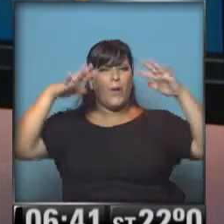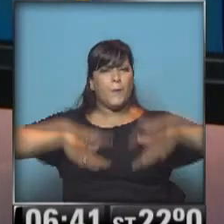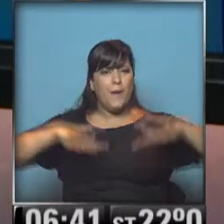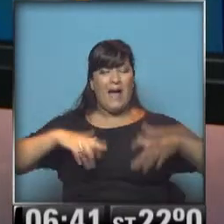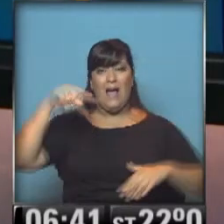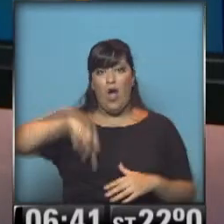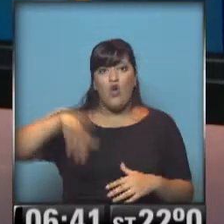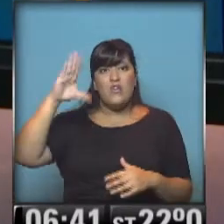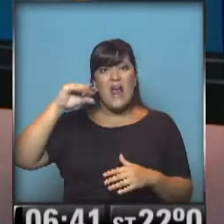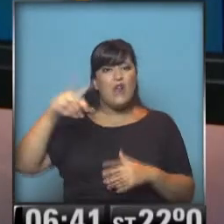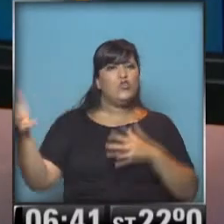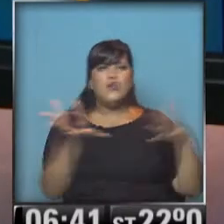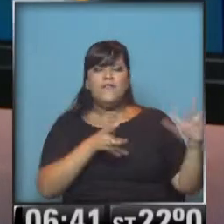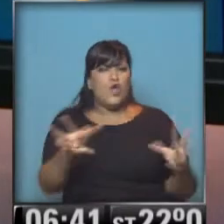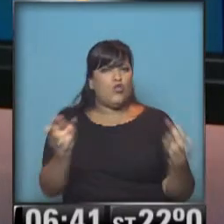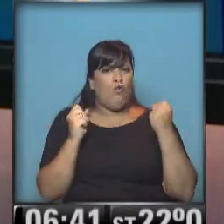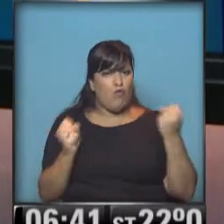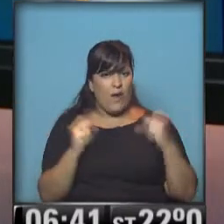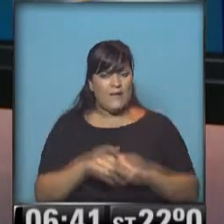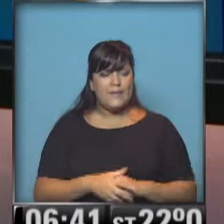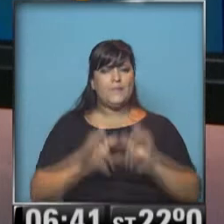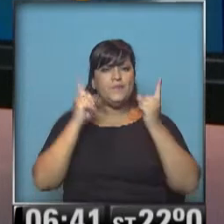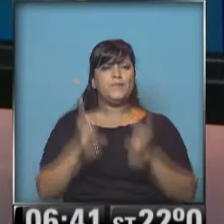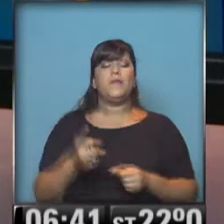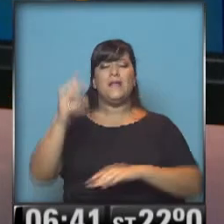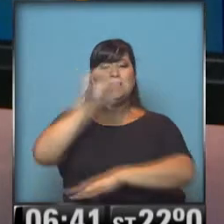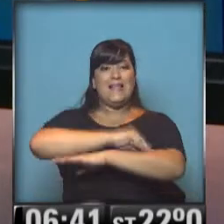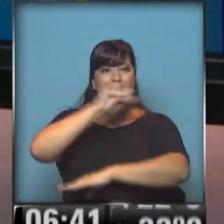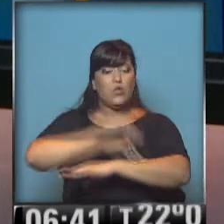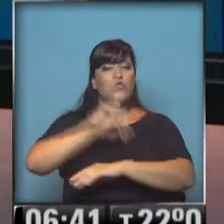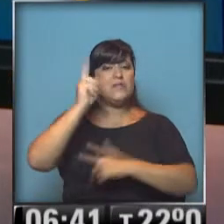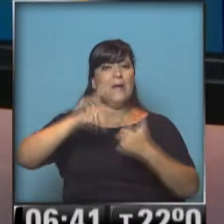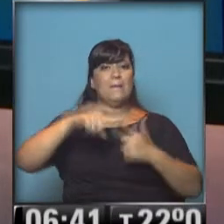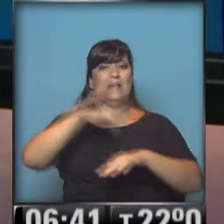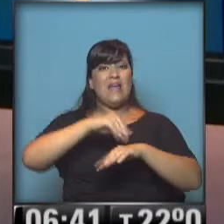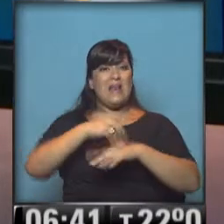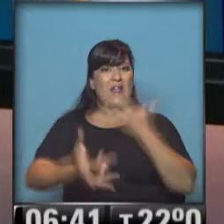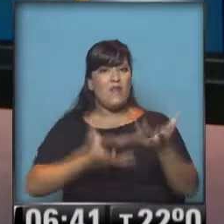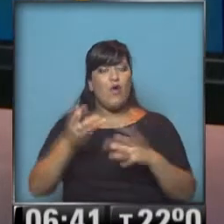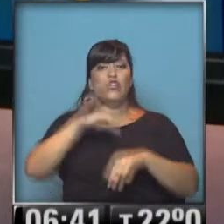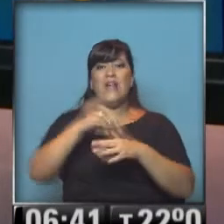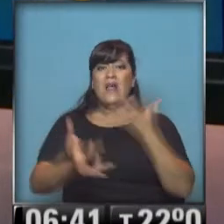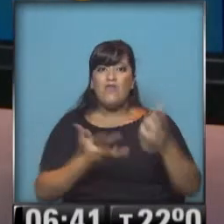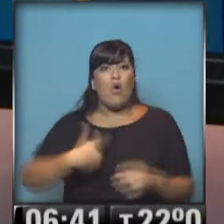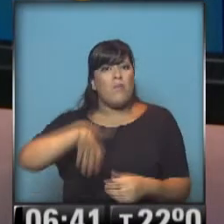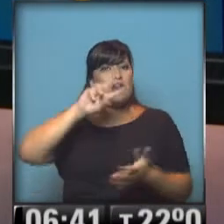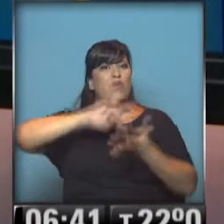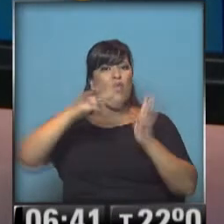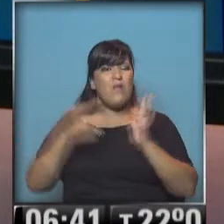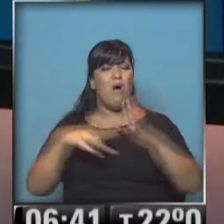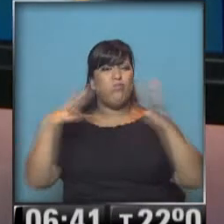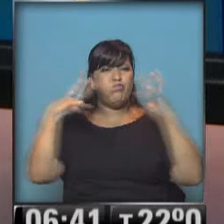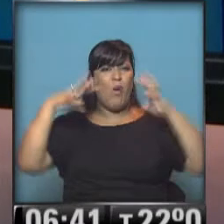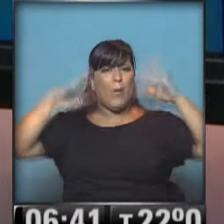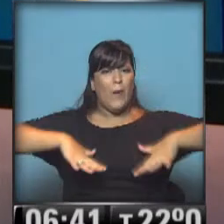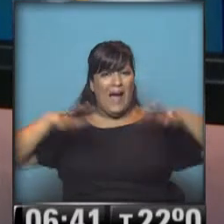de esta noche va a dejar vientos muy fuertes, tanto en el sudoeste de Santa Cruz como en Tierra del Fuego. Tierra del Fuego va a estar afectado principalmente por este sistema de baja presión,